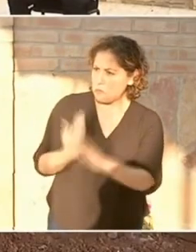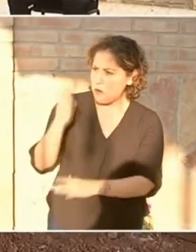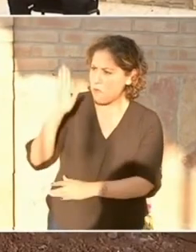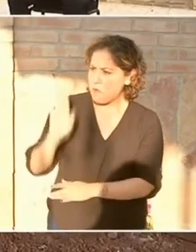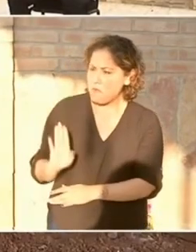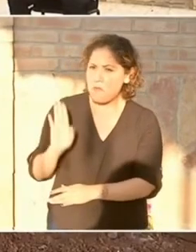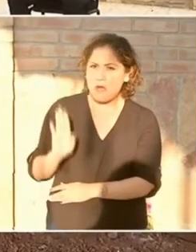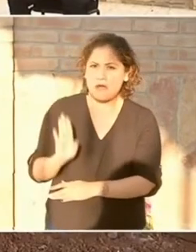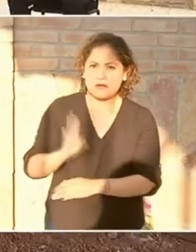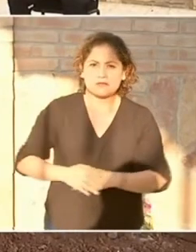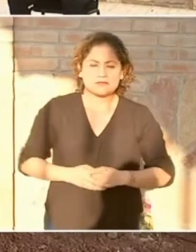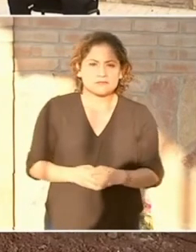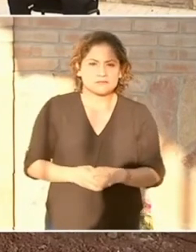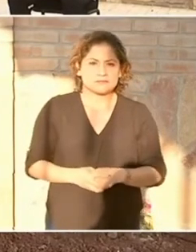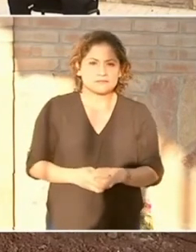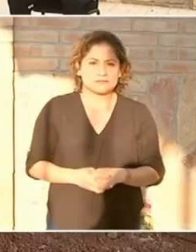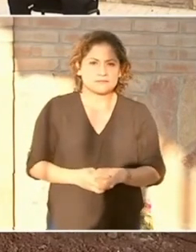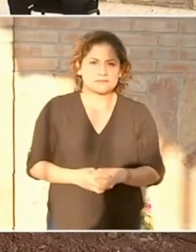Yo, sí,